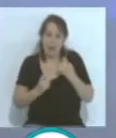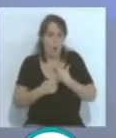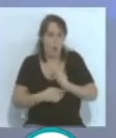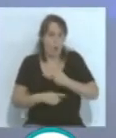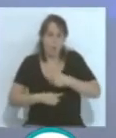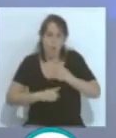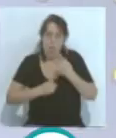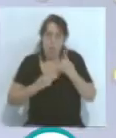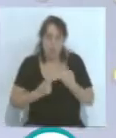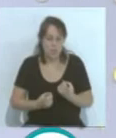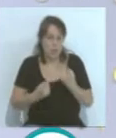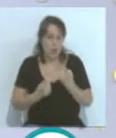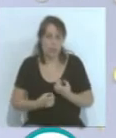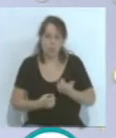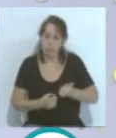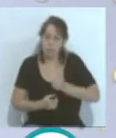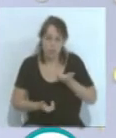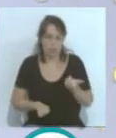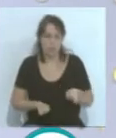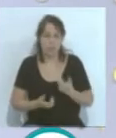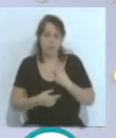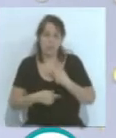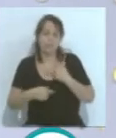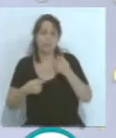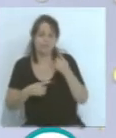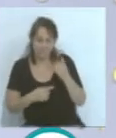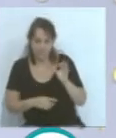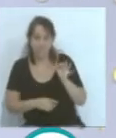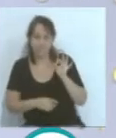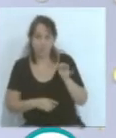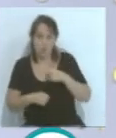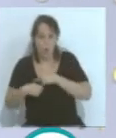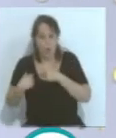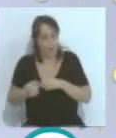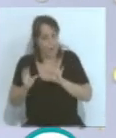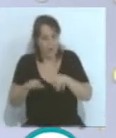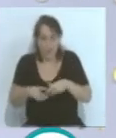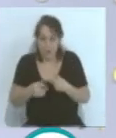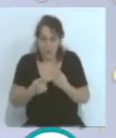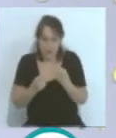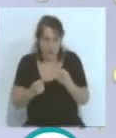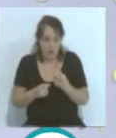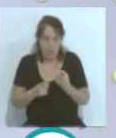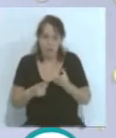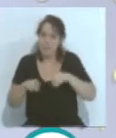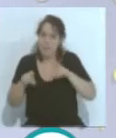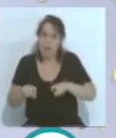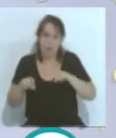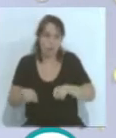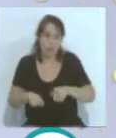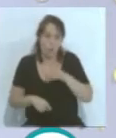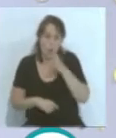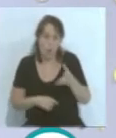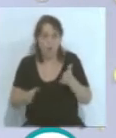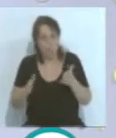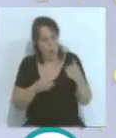oportuno. Y tanto, Ya los corazones cadistas iban pidiendo un poquito de descanso porque es verdad que la temporada ha